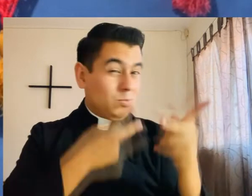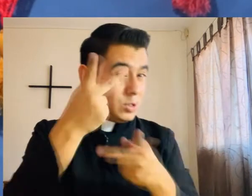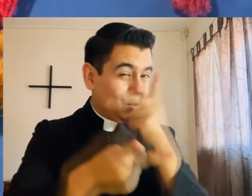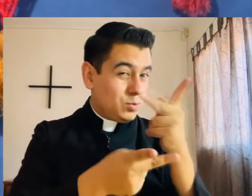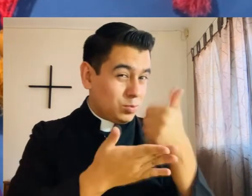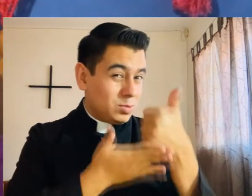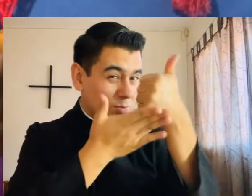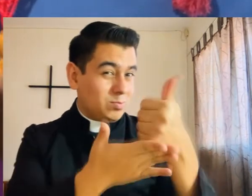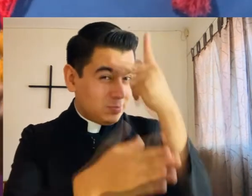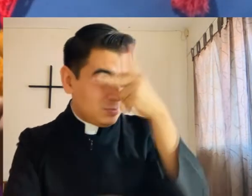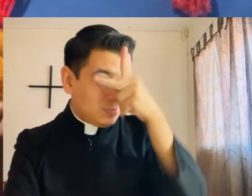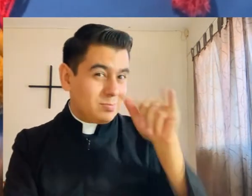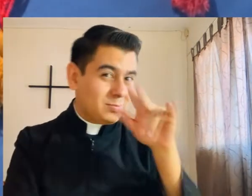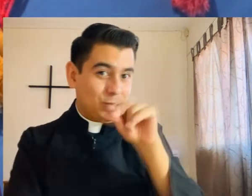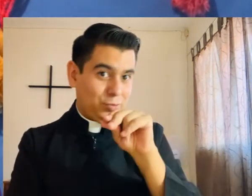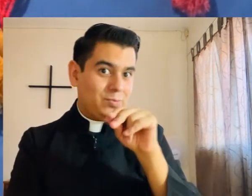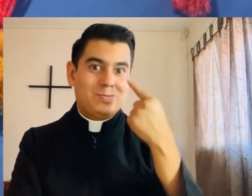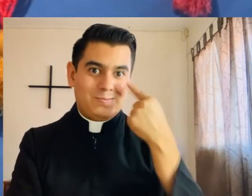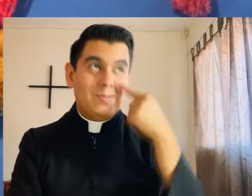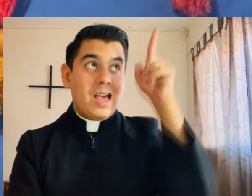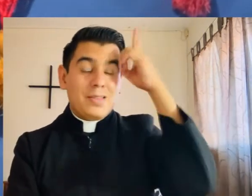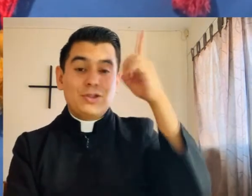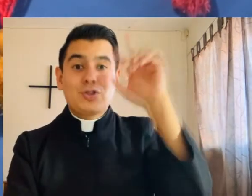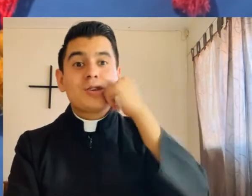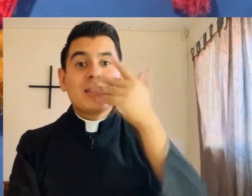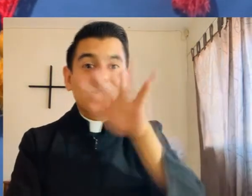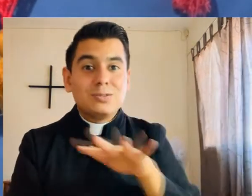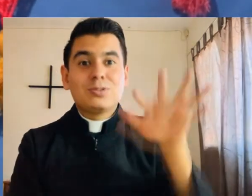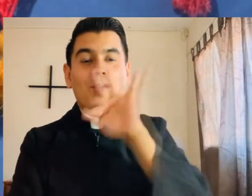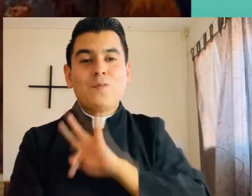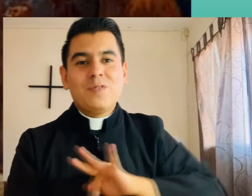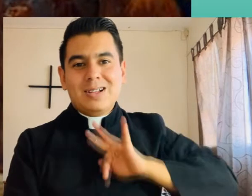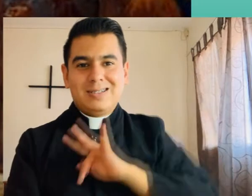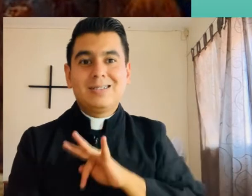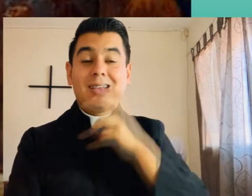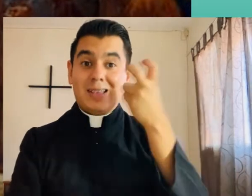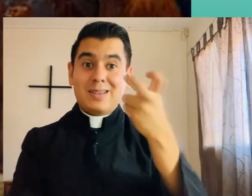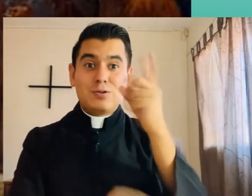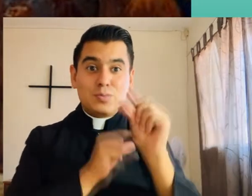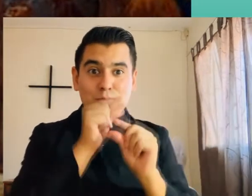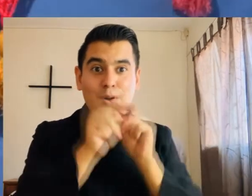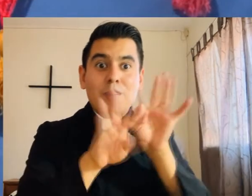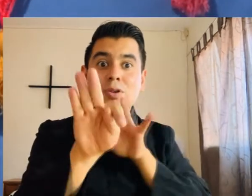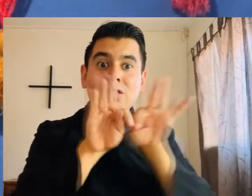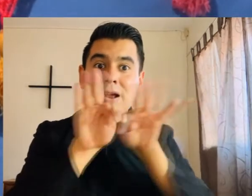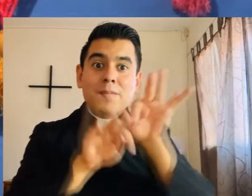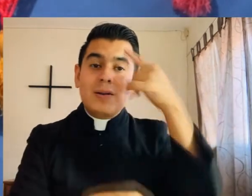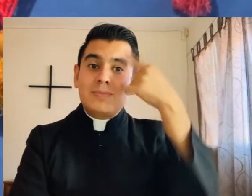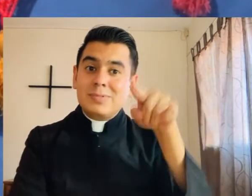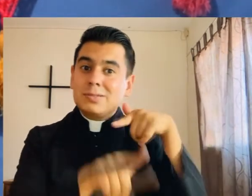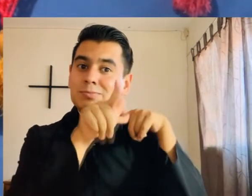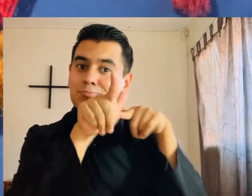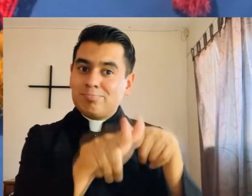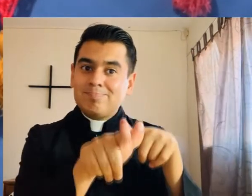vivir mejor, ¿no lo tomarías? Recuerda que Dios nos llama a ser bienaventurados. Bueno, habrá que